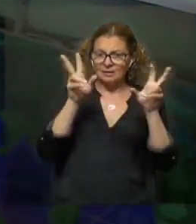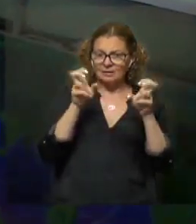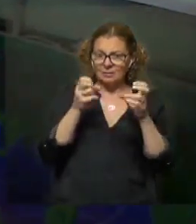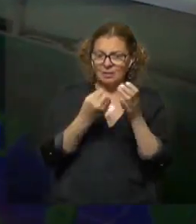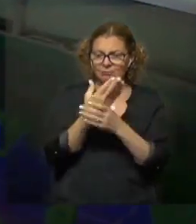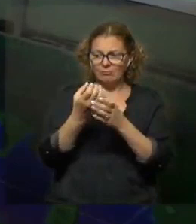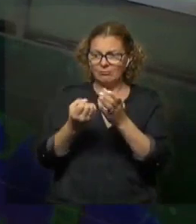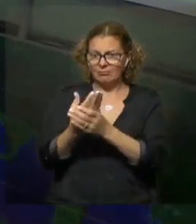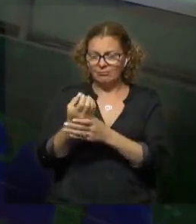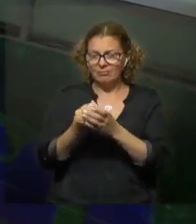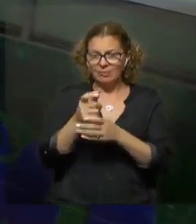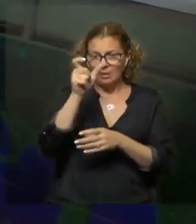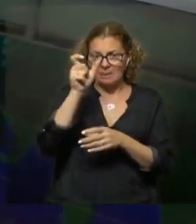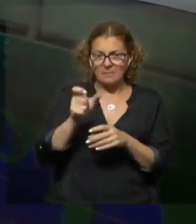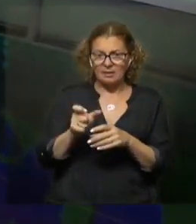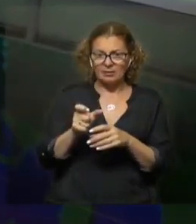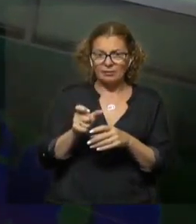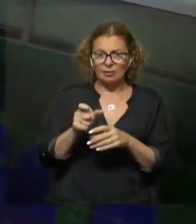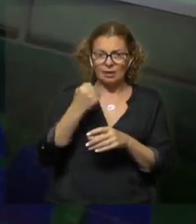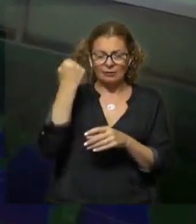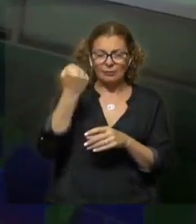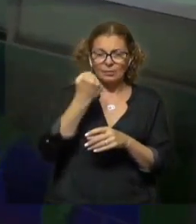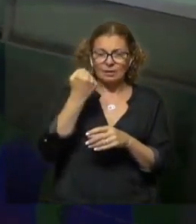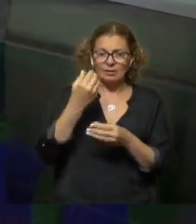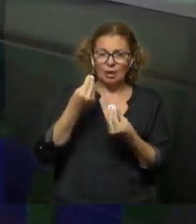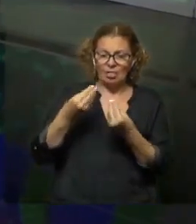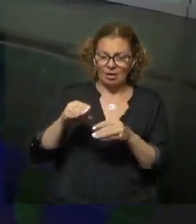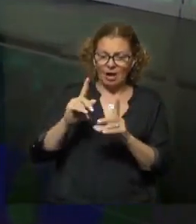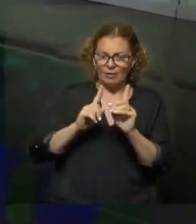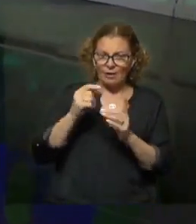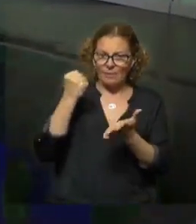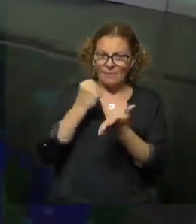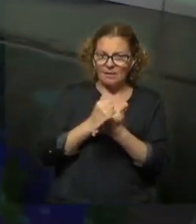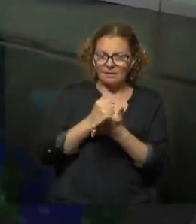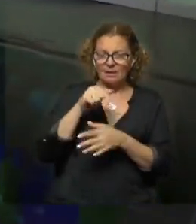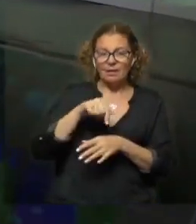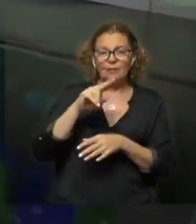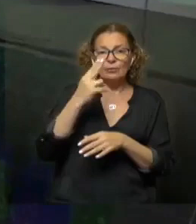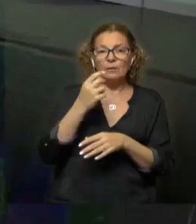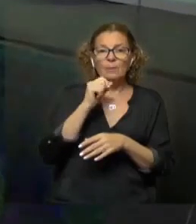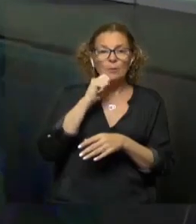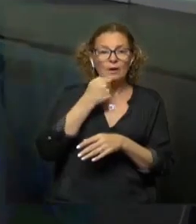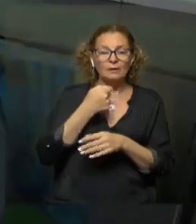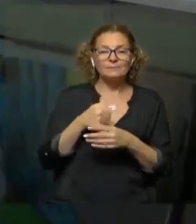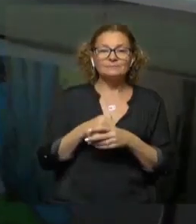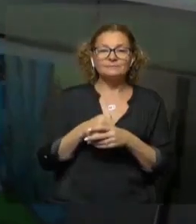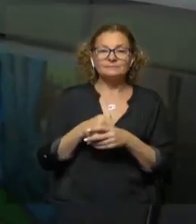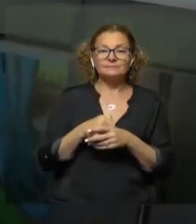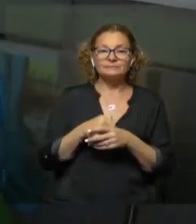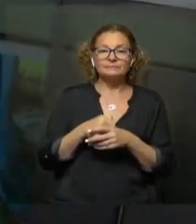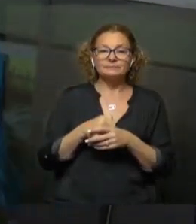inventos, el tema de personas que fueron importantes o que dejaron una huella en este país, así que está buenísimo. Total.